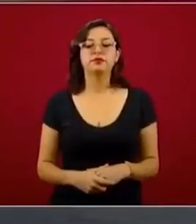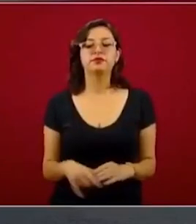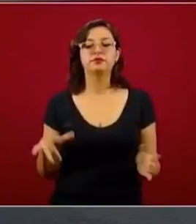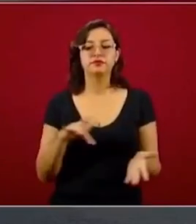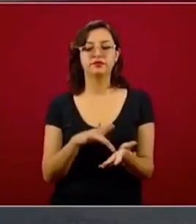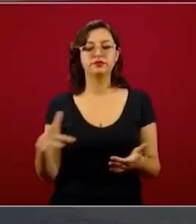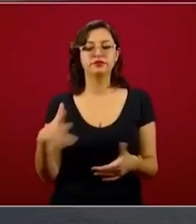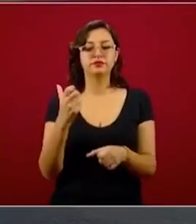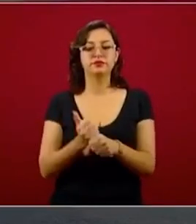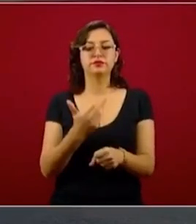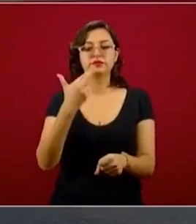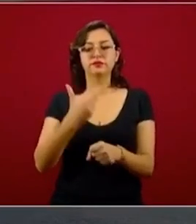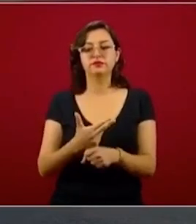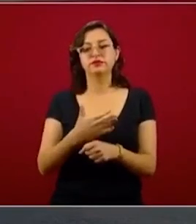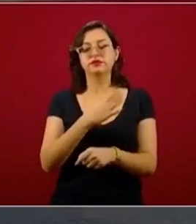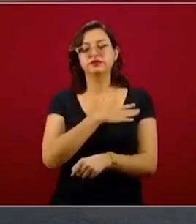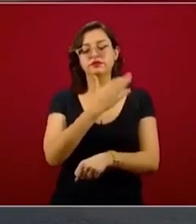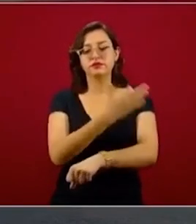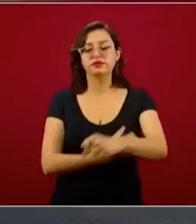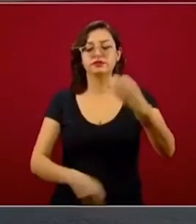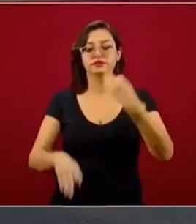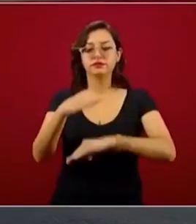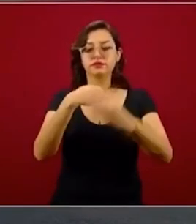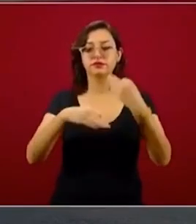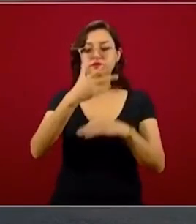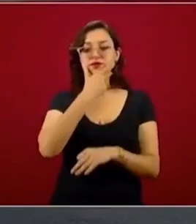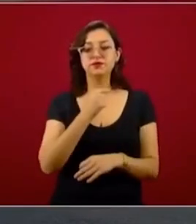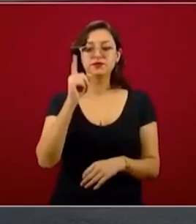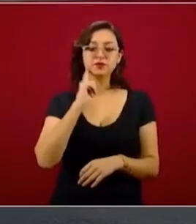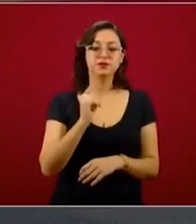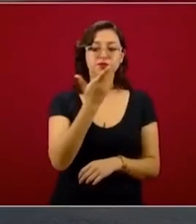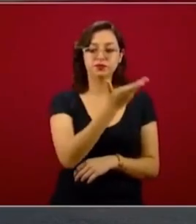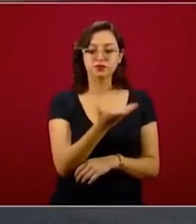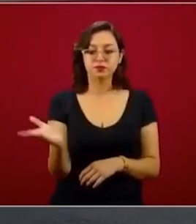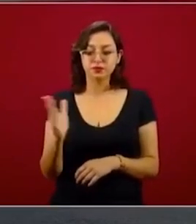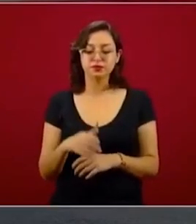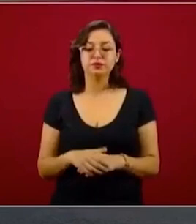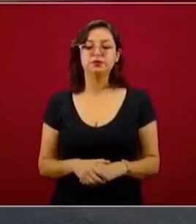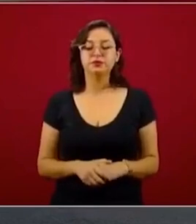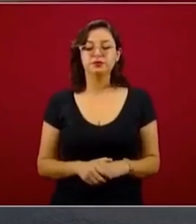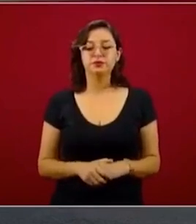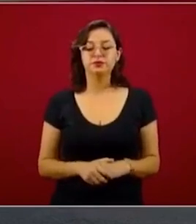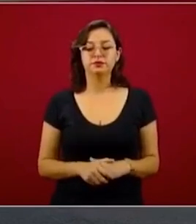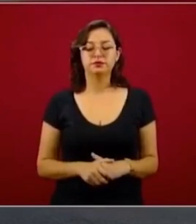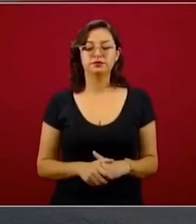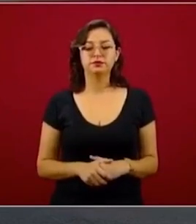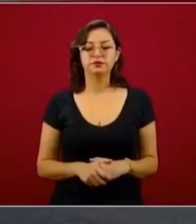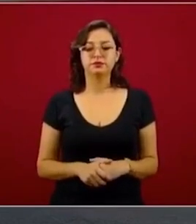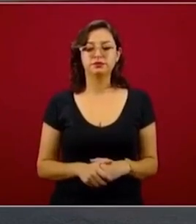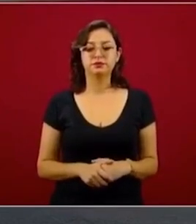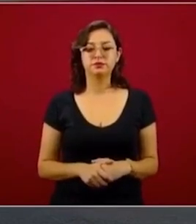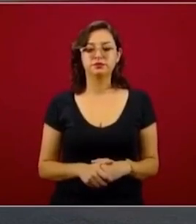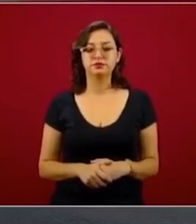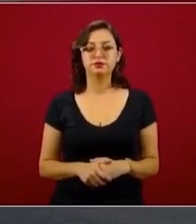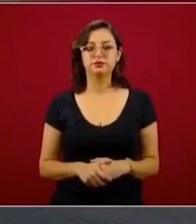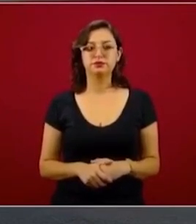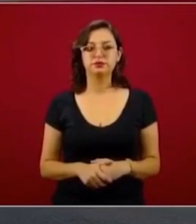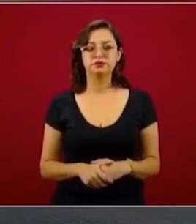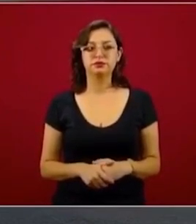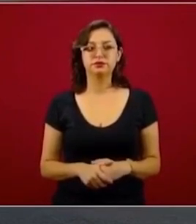Buenas tardes a todas y a todos. Platicarles un poco cómo va el avance de esta fase de